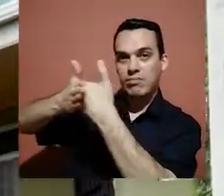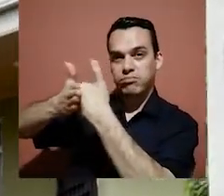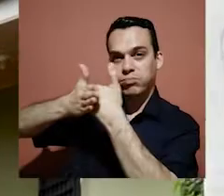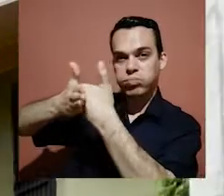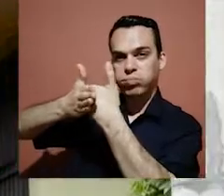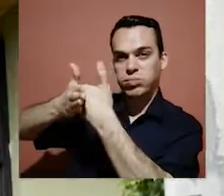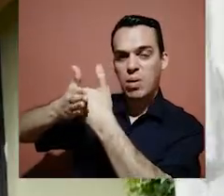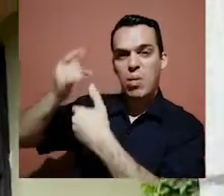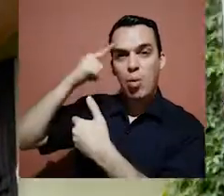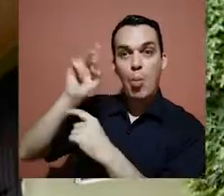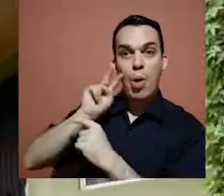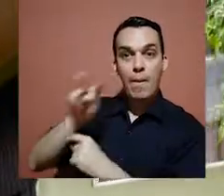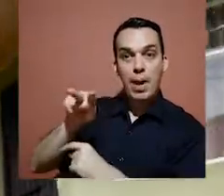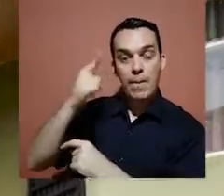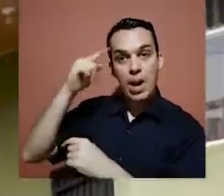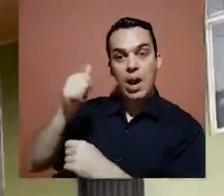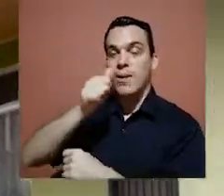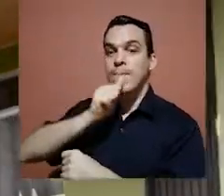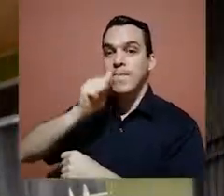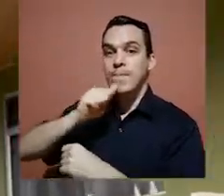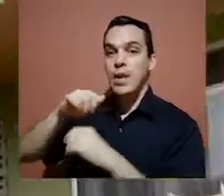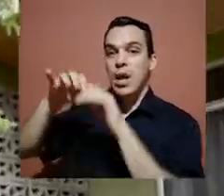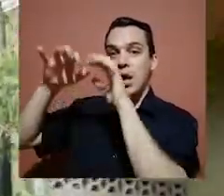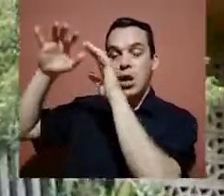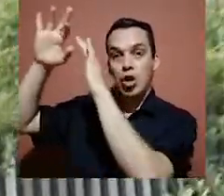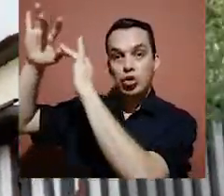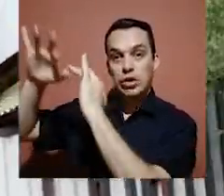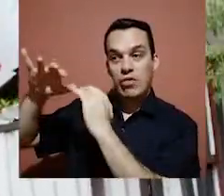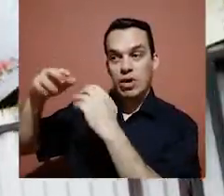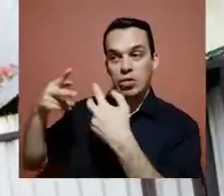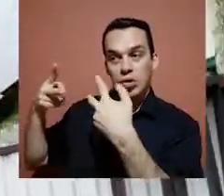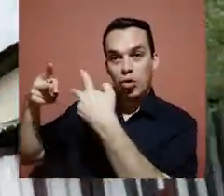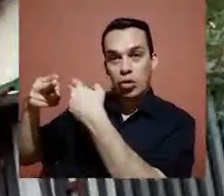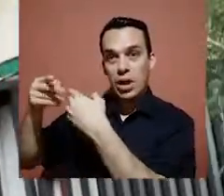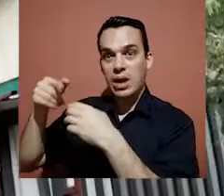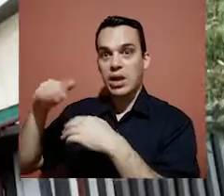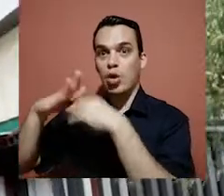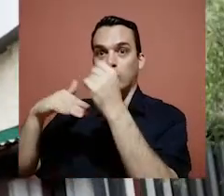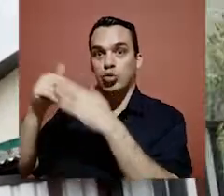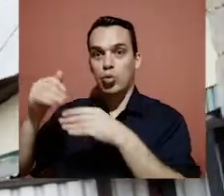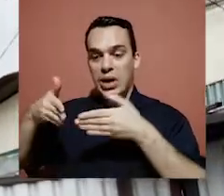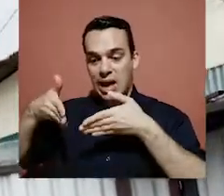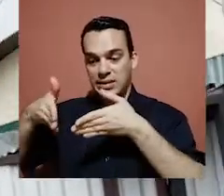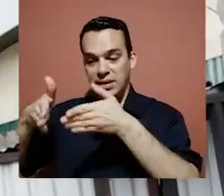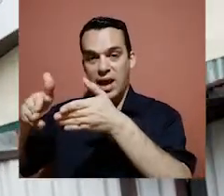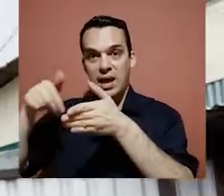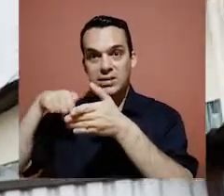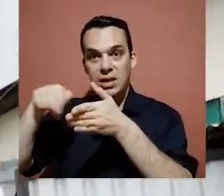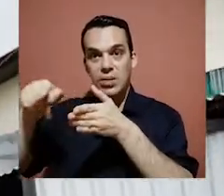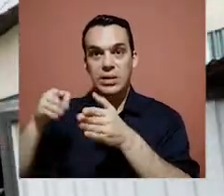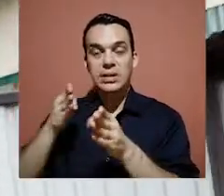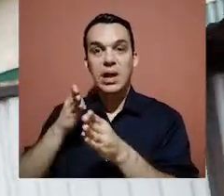contención, como pueden ver aquí, para poder soportar los terrenos que había que cortar y así poder construir las aceras que vienen a dar